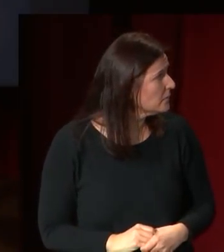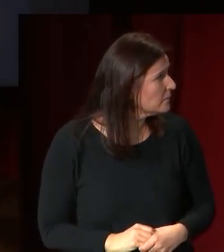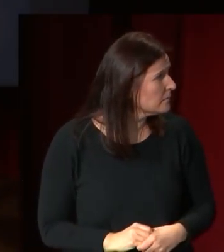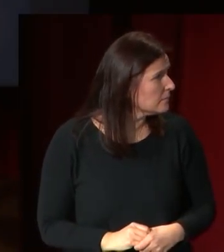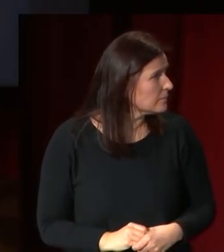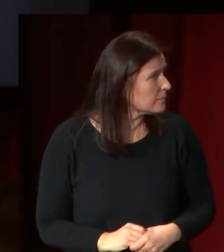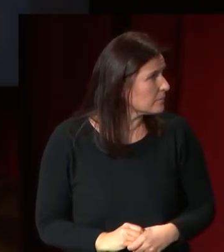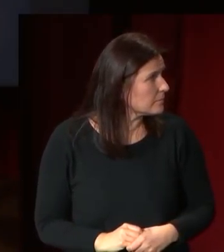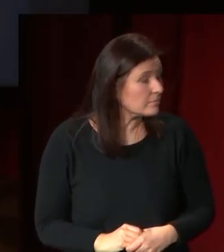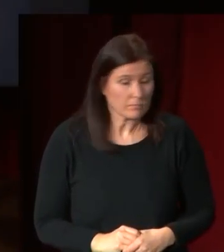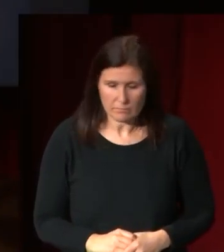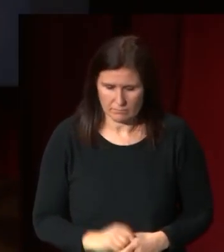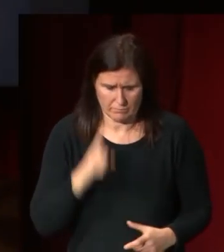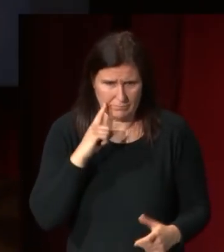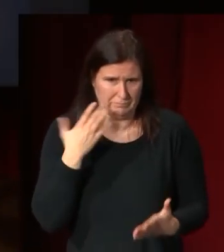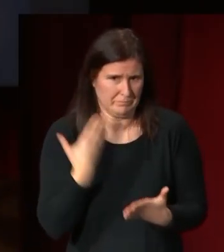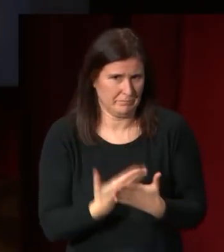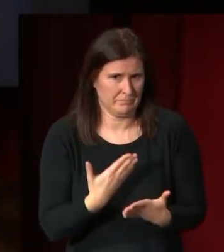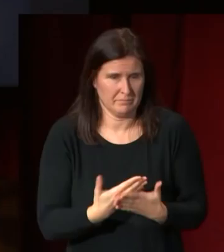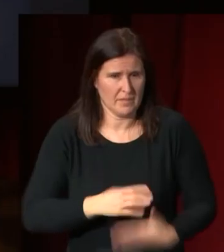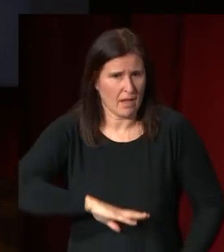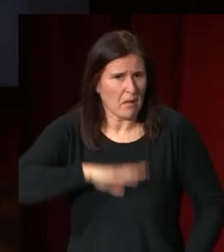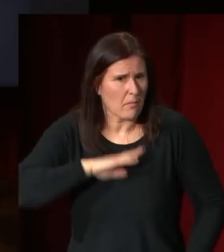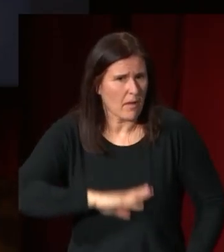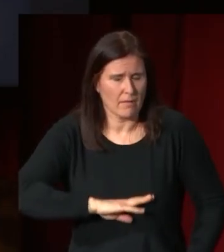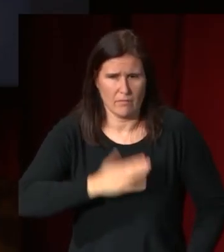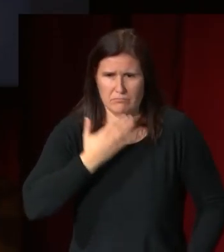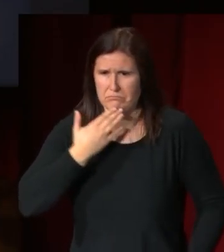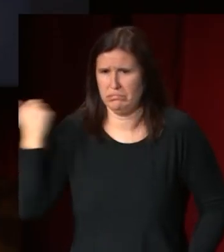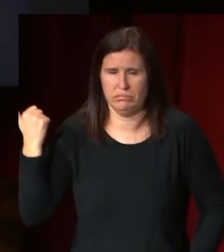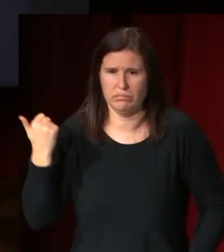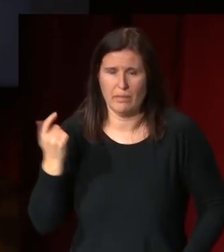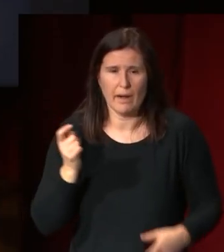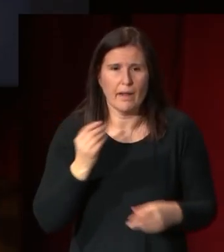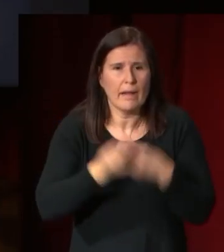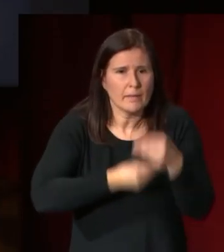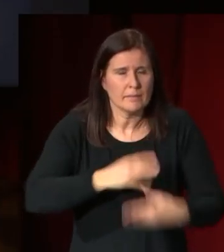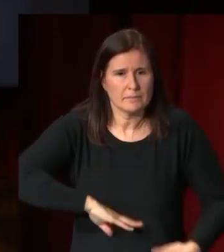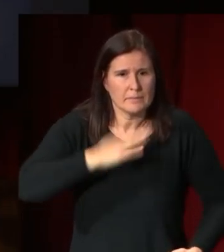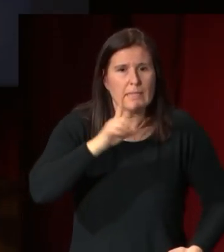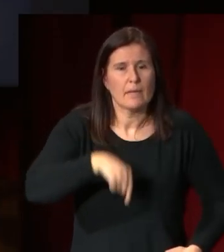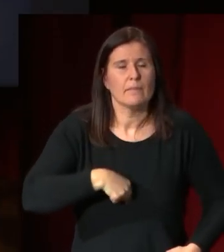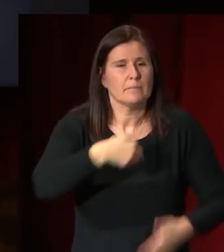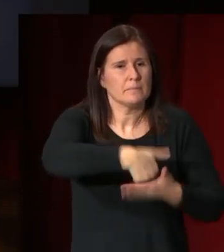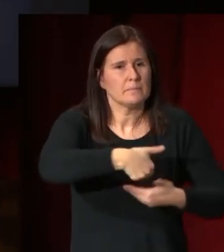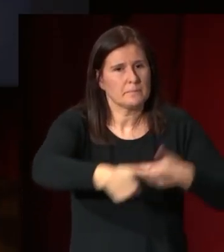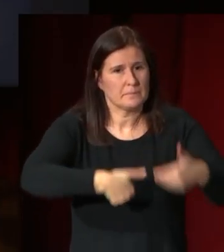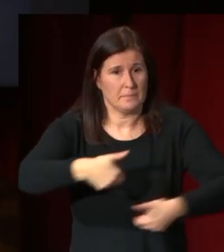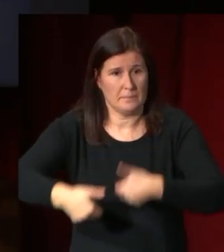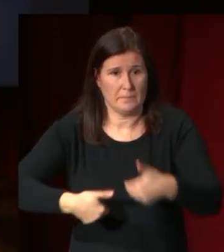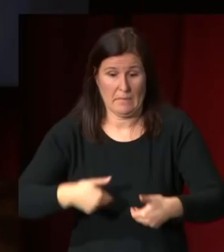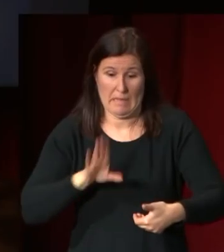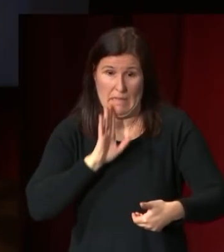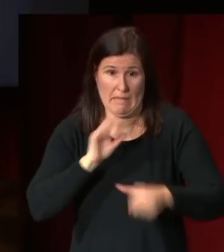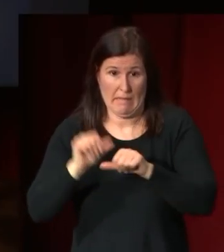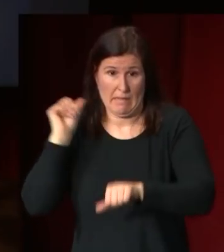en esa demostración que él tiene de su capacidad tan grande de hacer retratos también se encuentra con encargos que pues igual que hemos